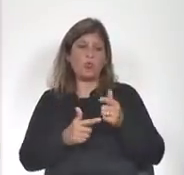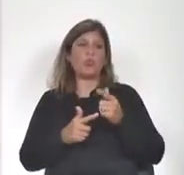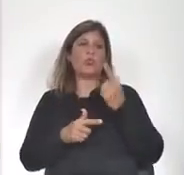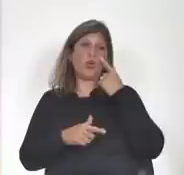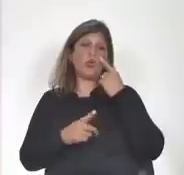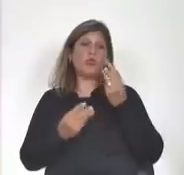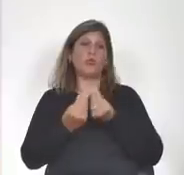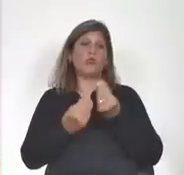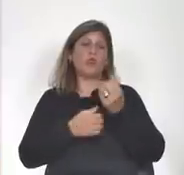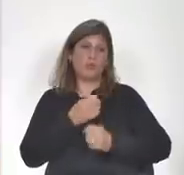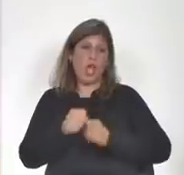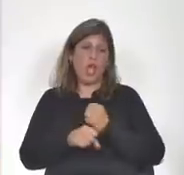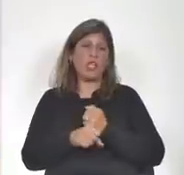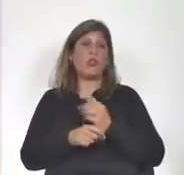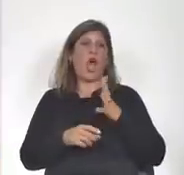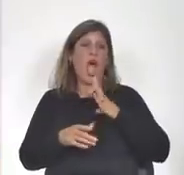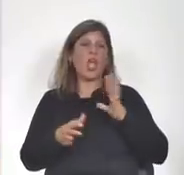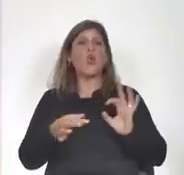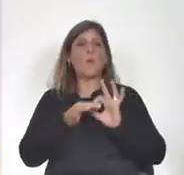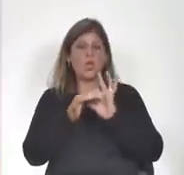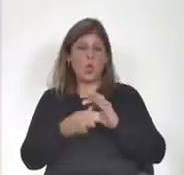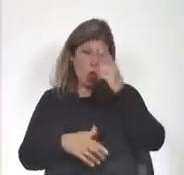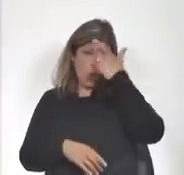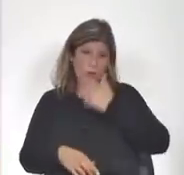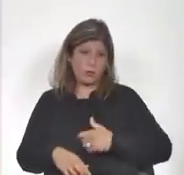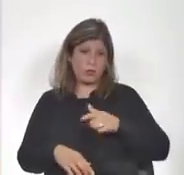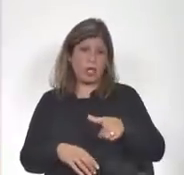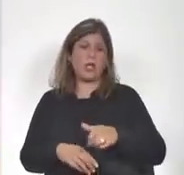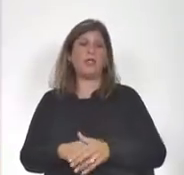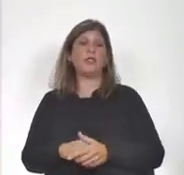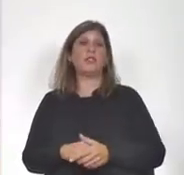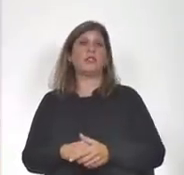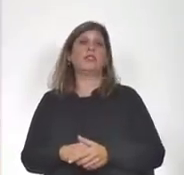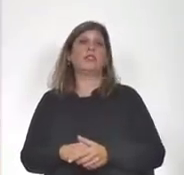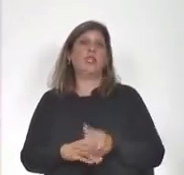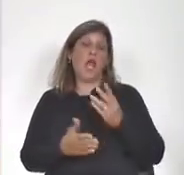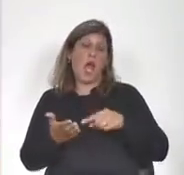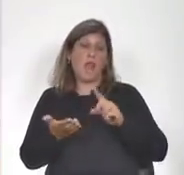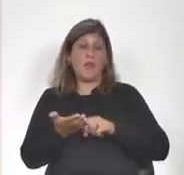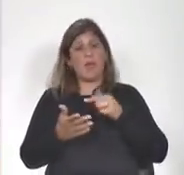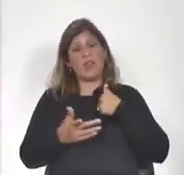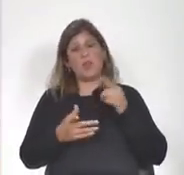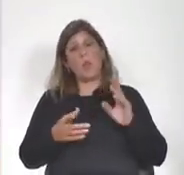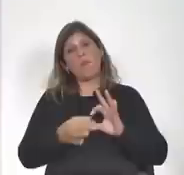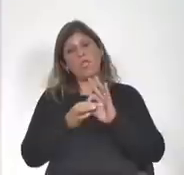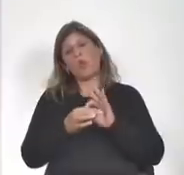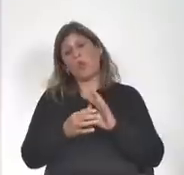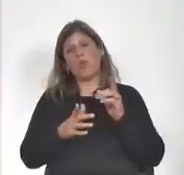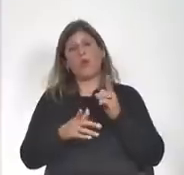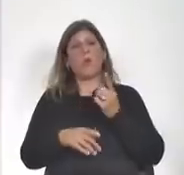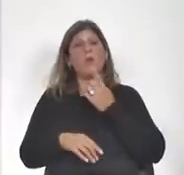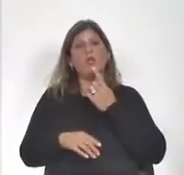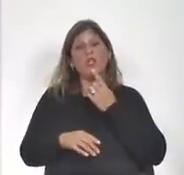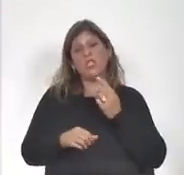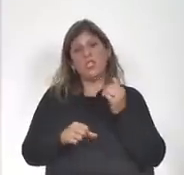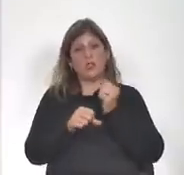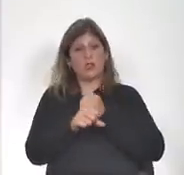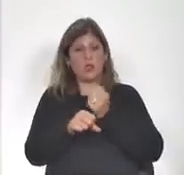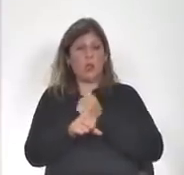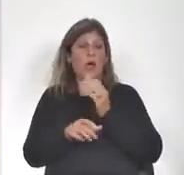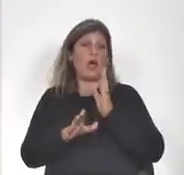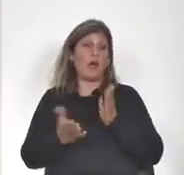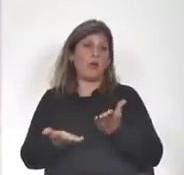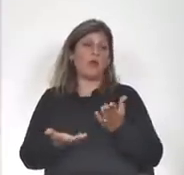es decir tienen un vínculo personal además del vínculo funcional político producto de